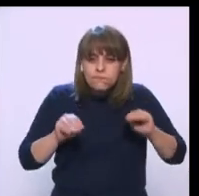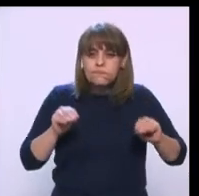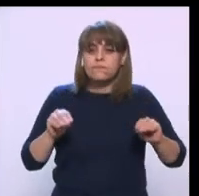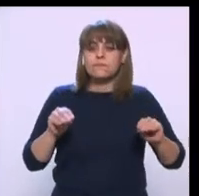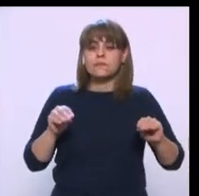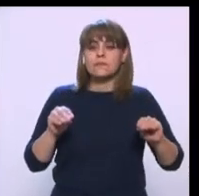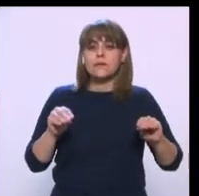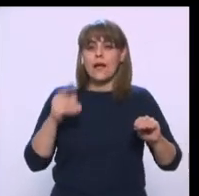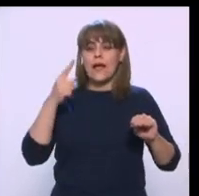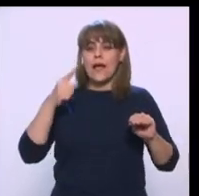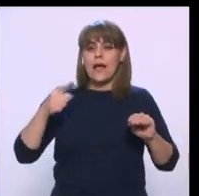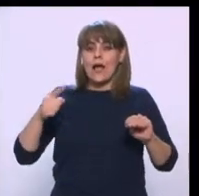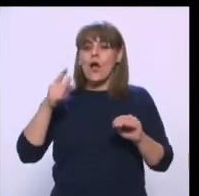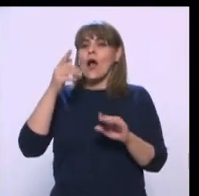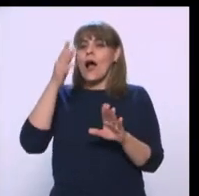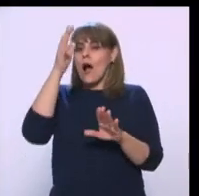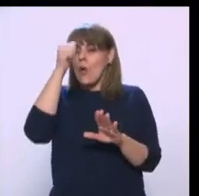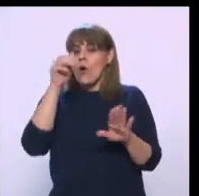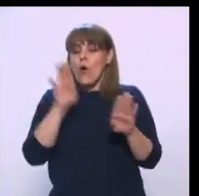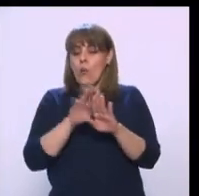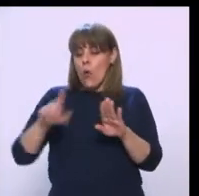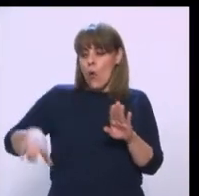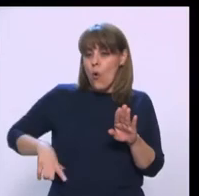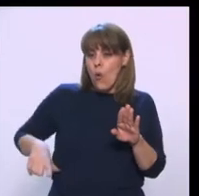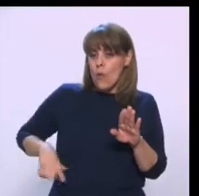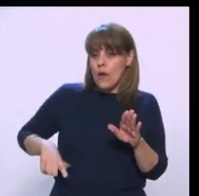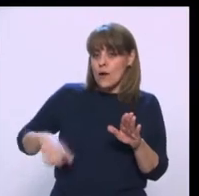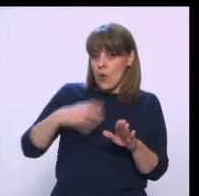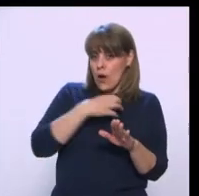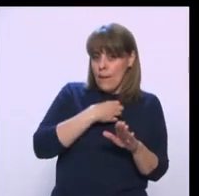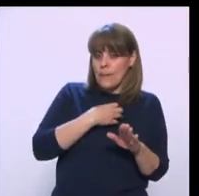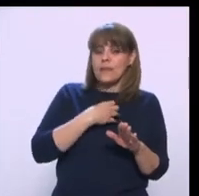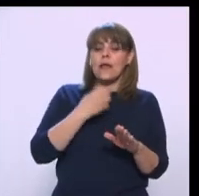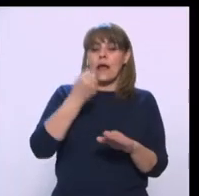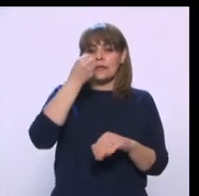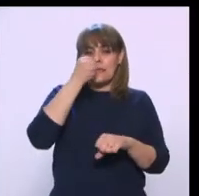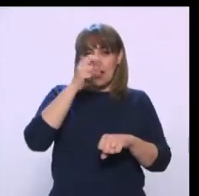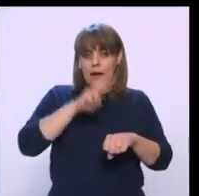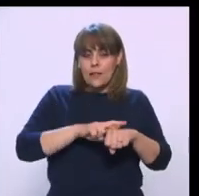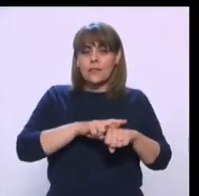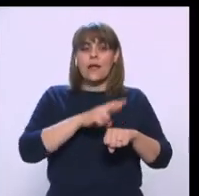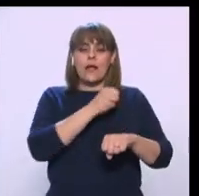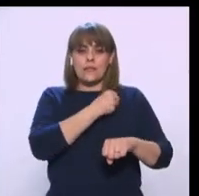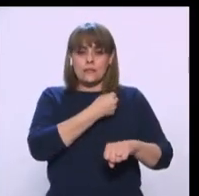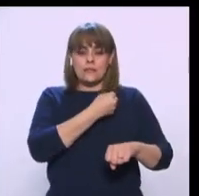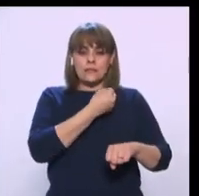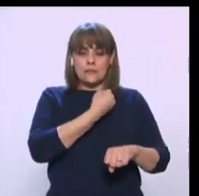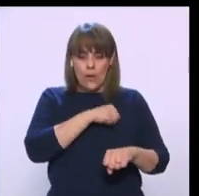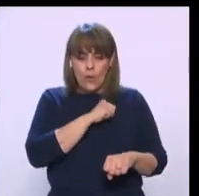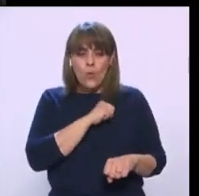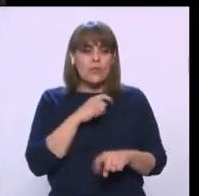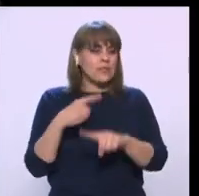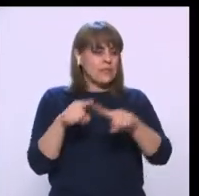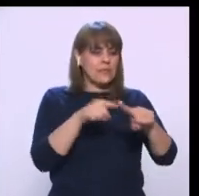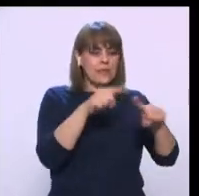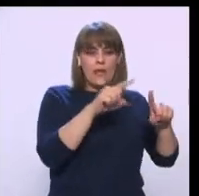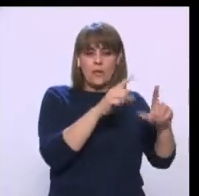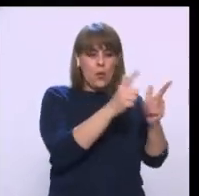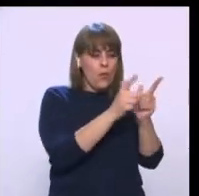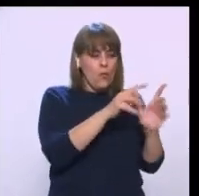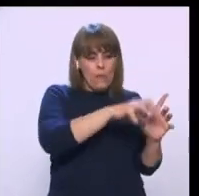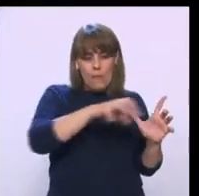conformado desde el gobierno capitalino, desde la Secretaría de Salud y desde otras dependencias